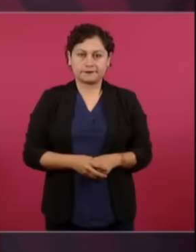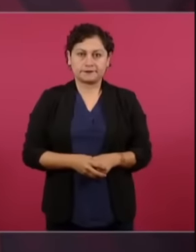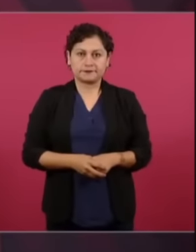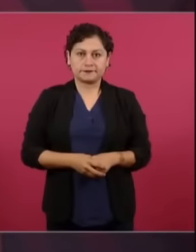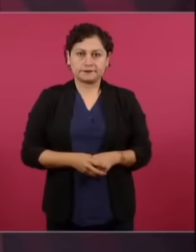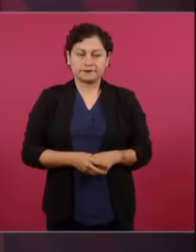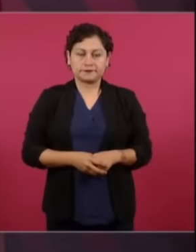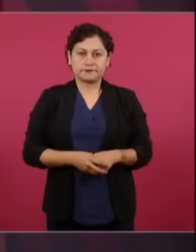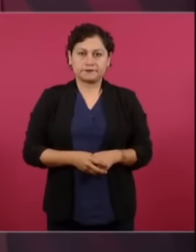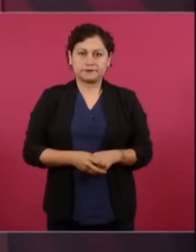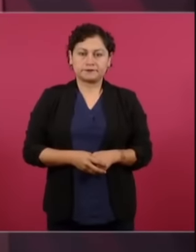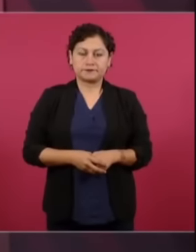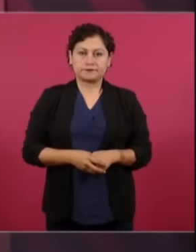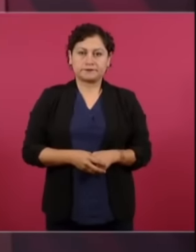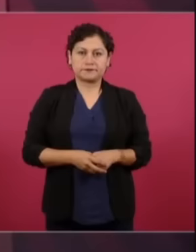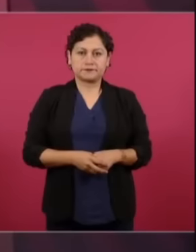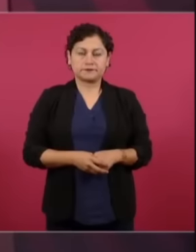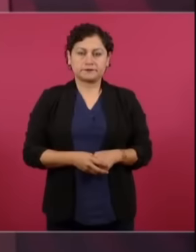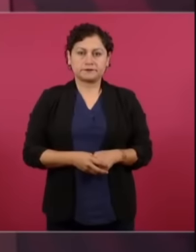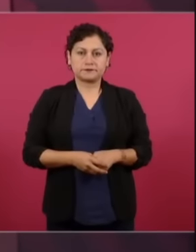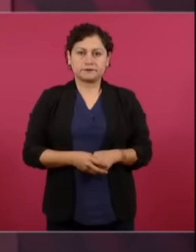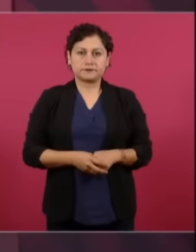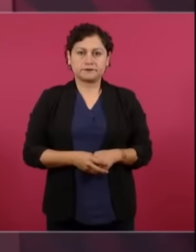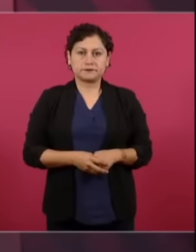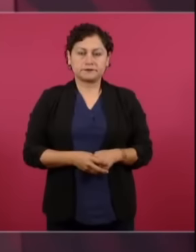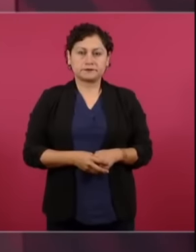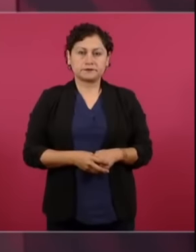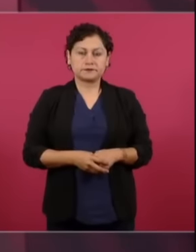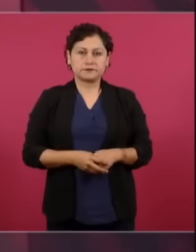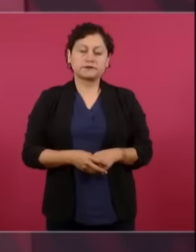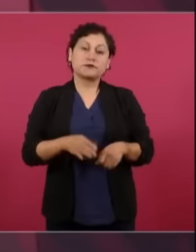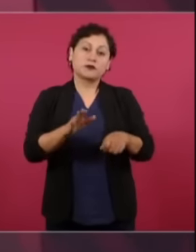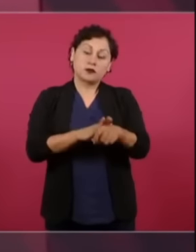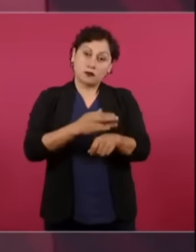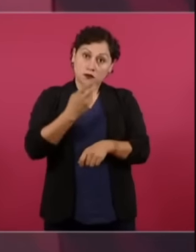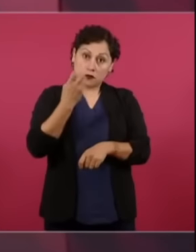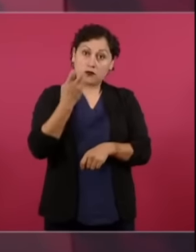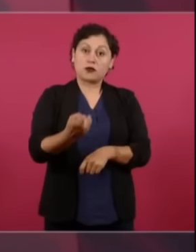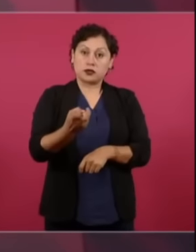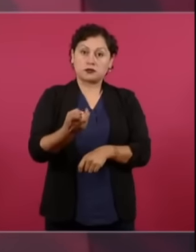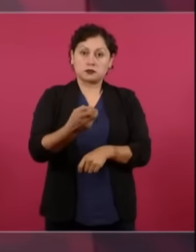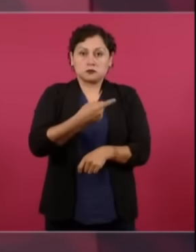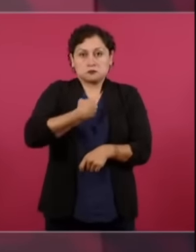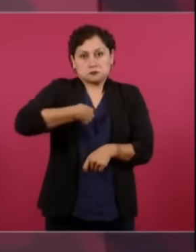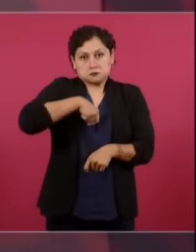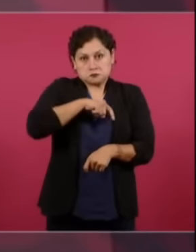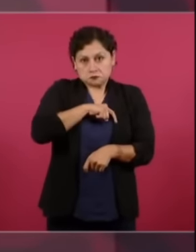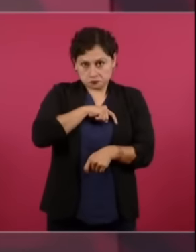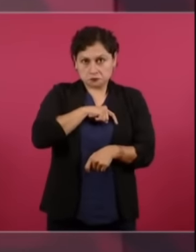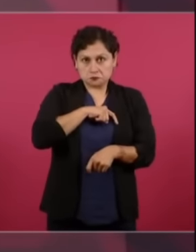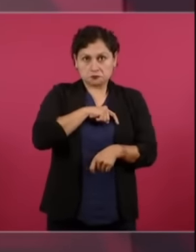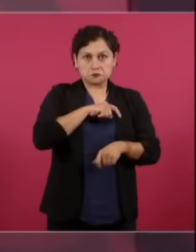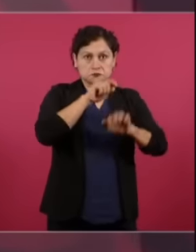Y por eso presentamos una iniciativa de